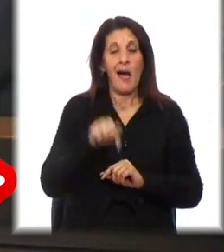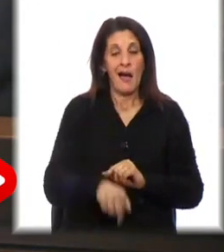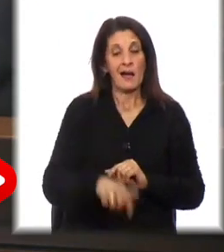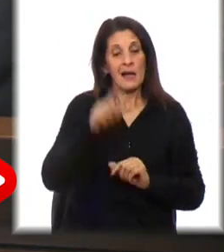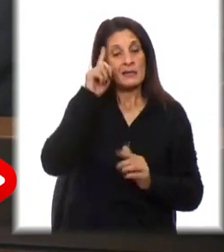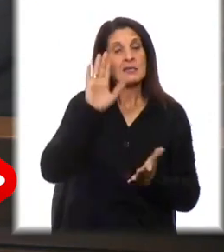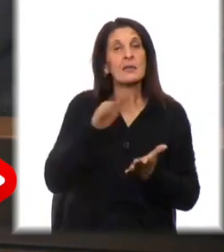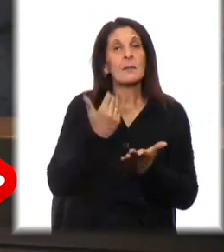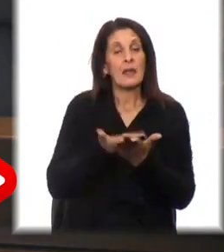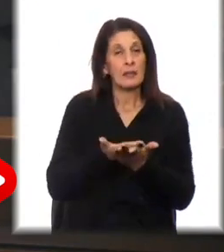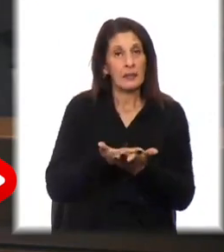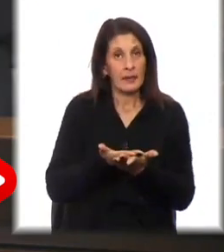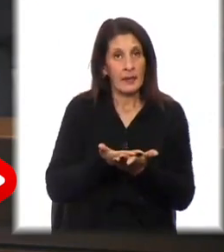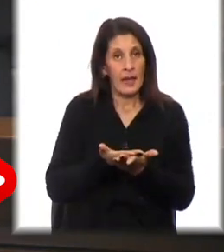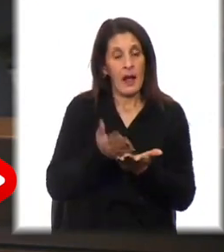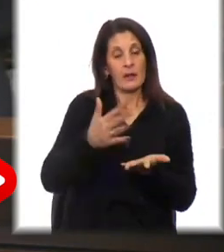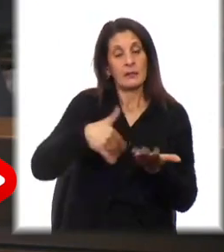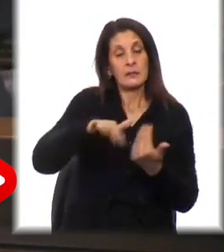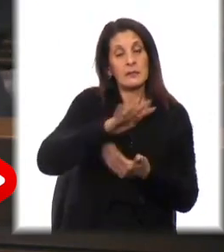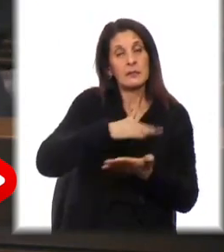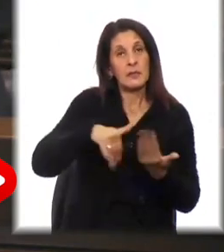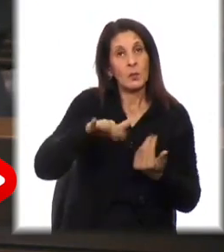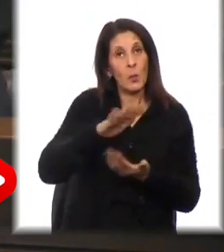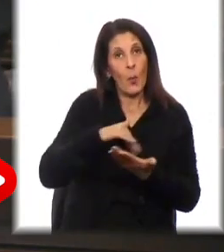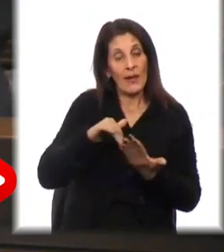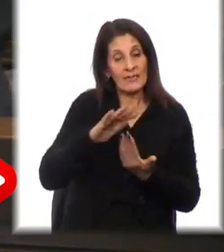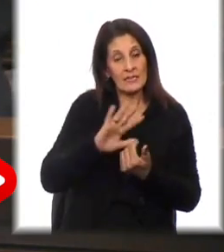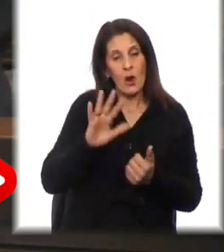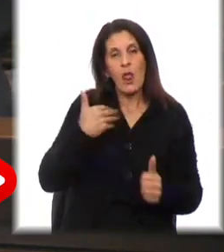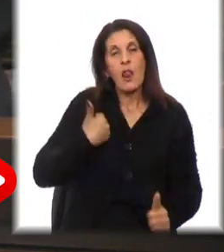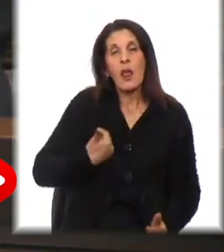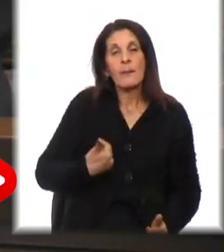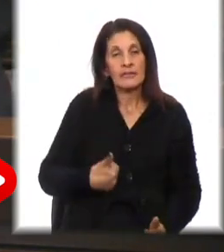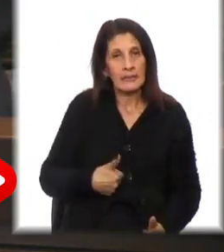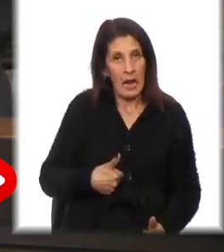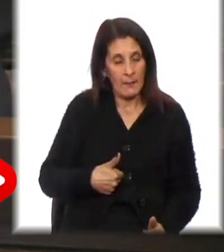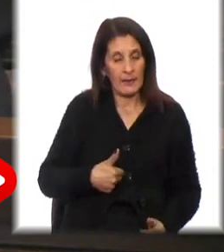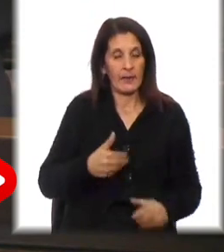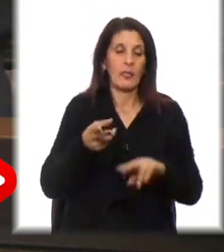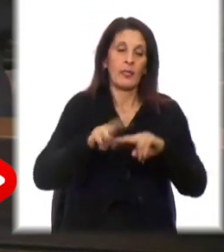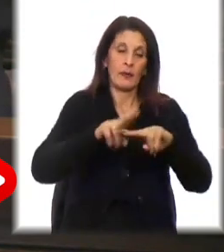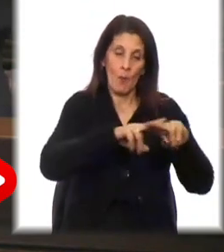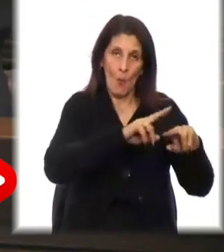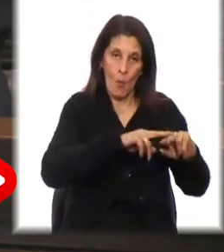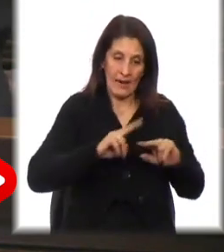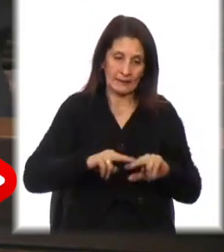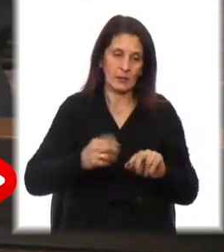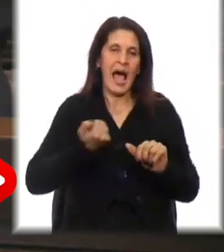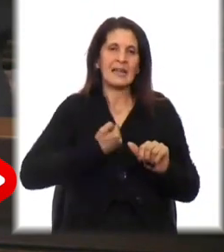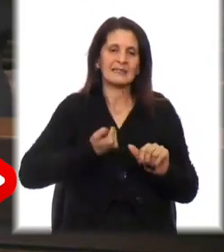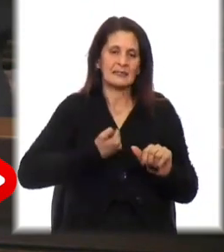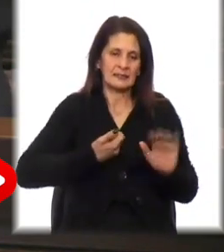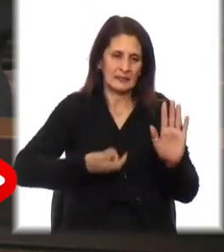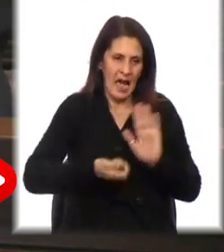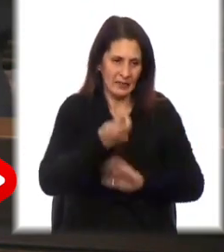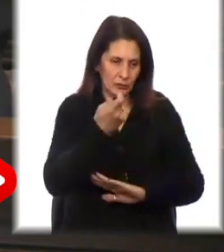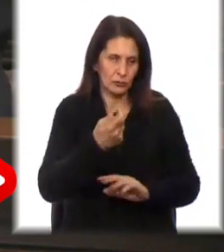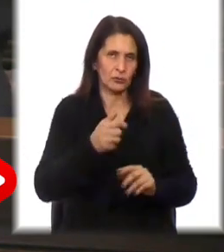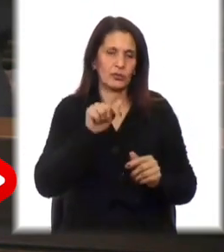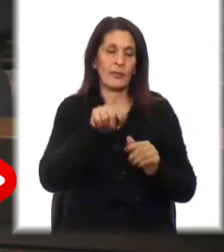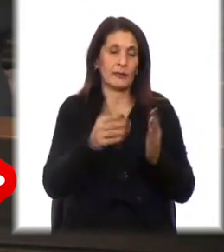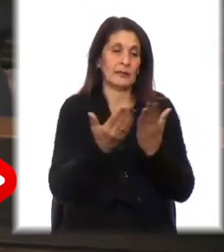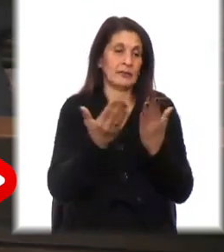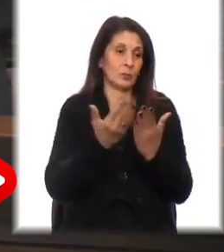plantea la situación lamentable de muerte, de asesinato de estos